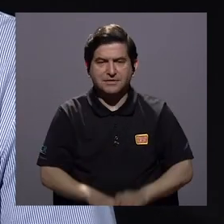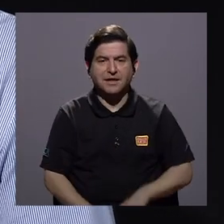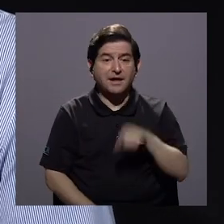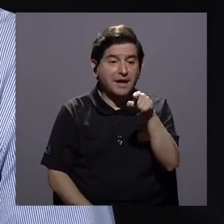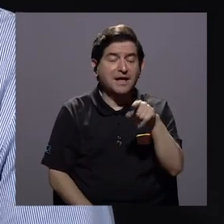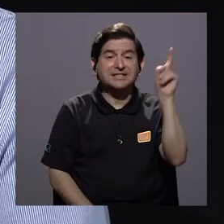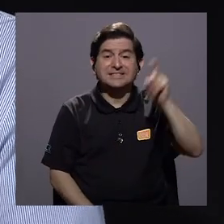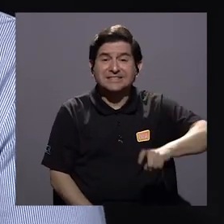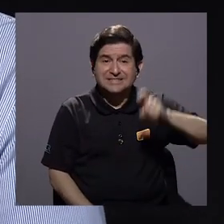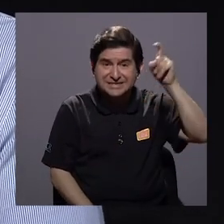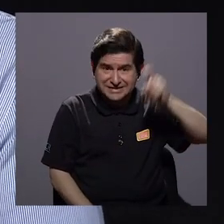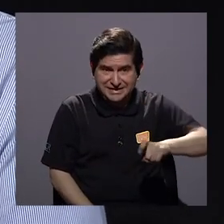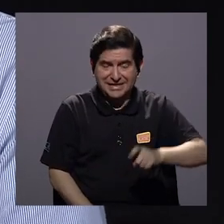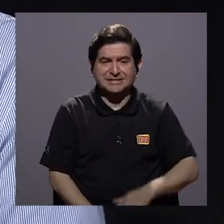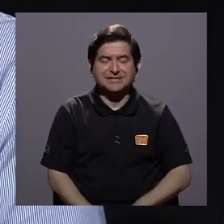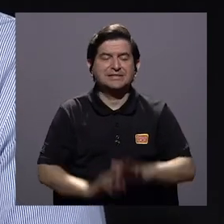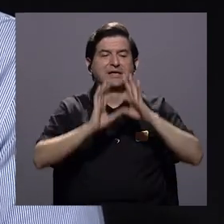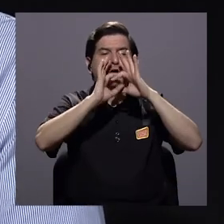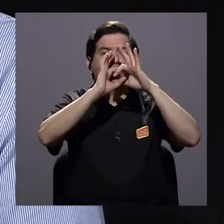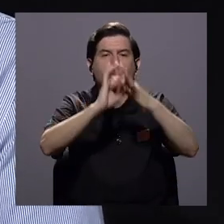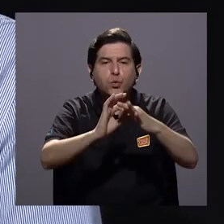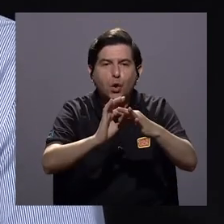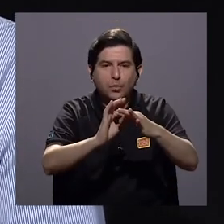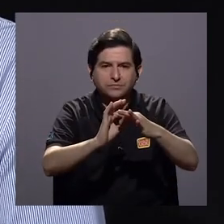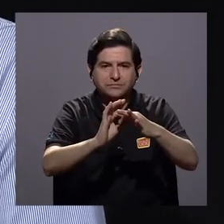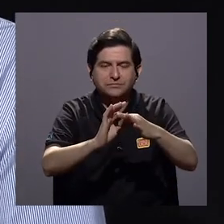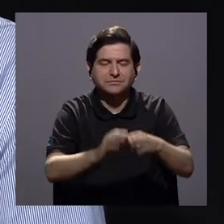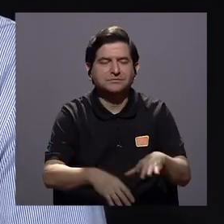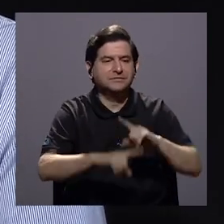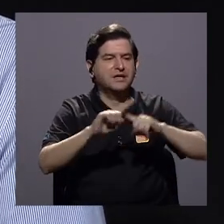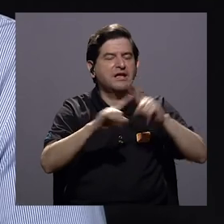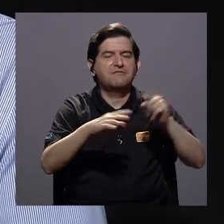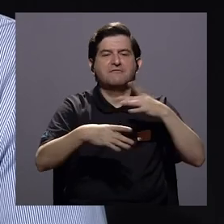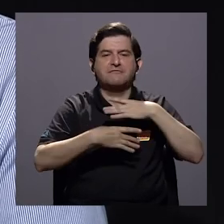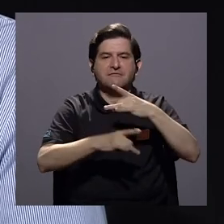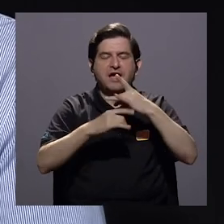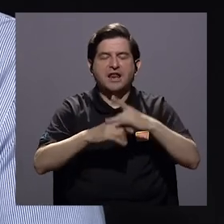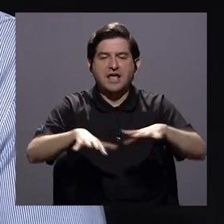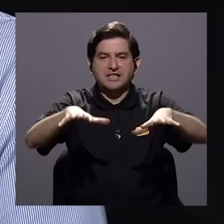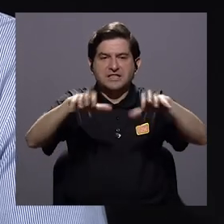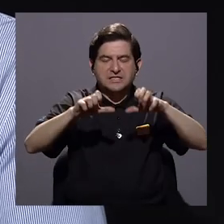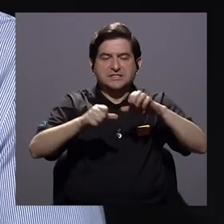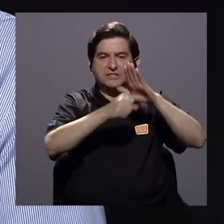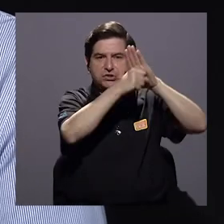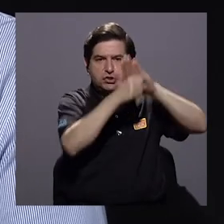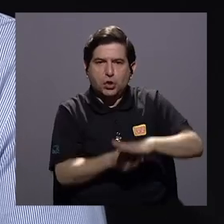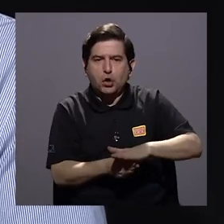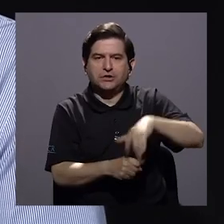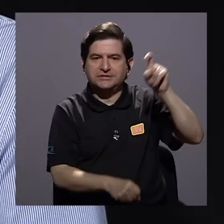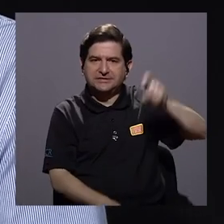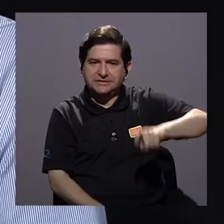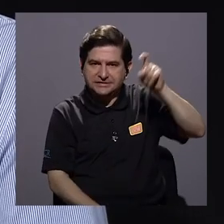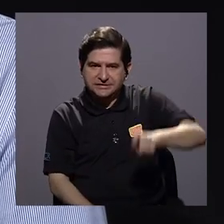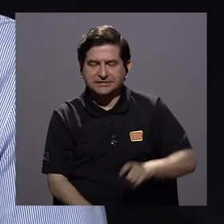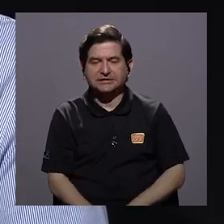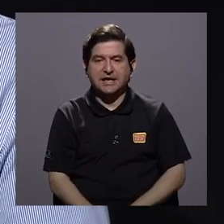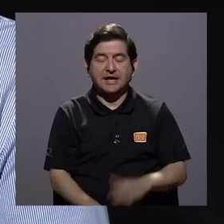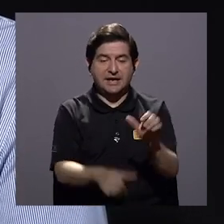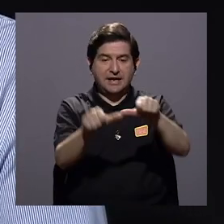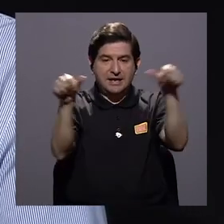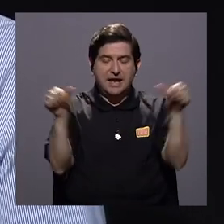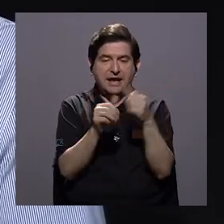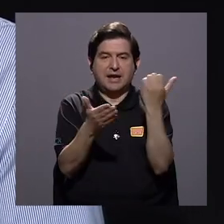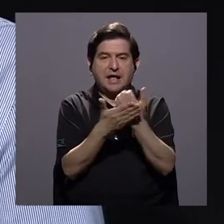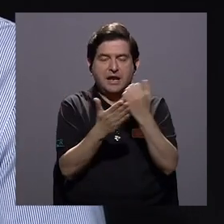es toda esta necesaria unión de intereses de tensiones de presiones y de necesidades que en el